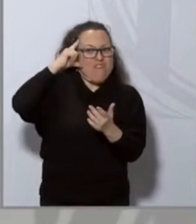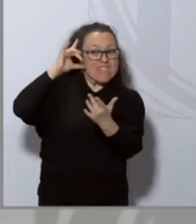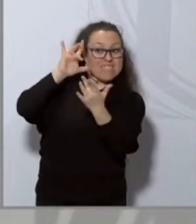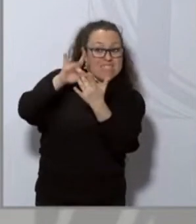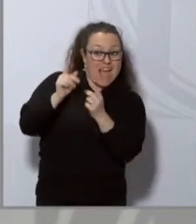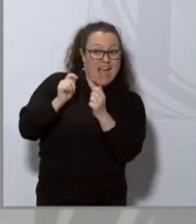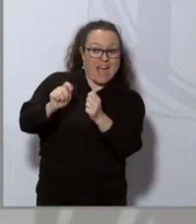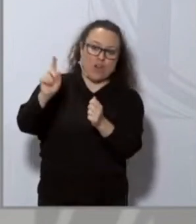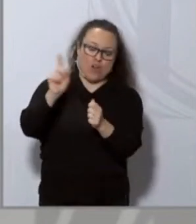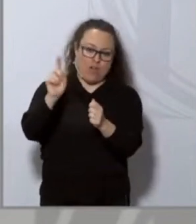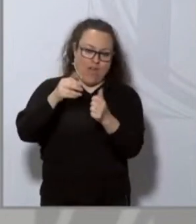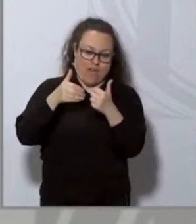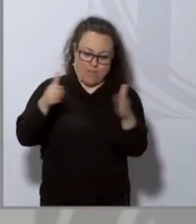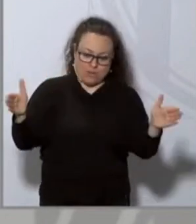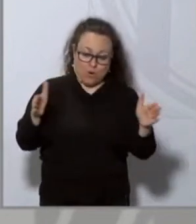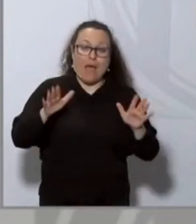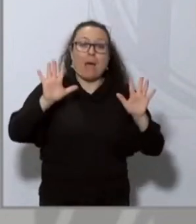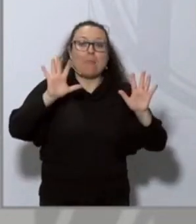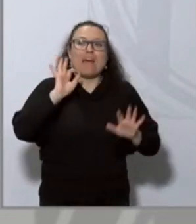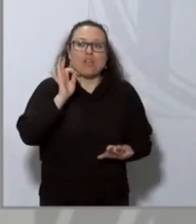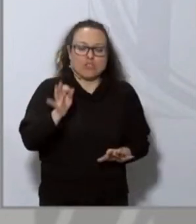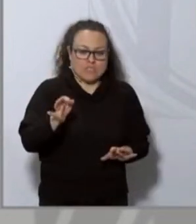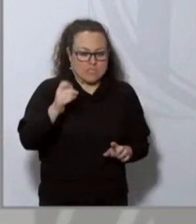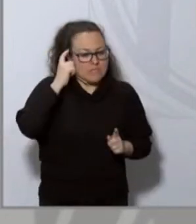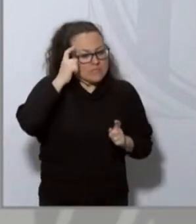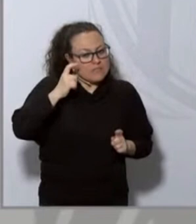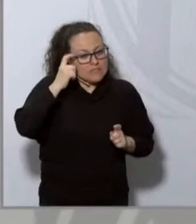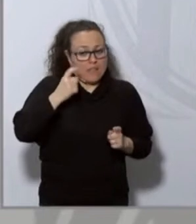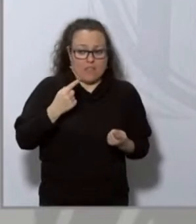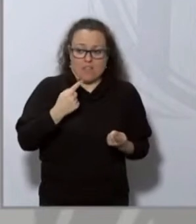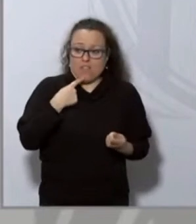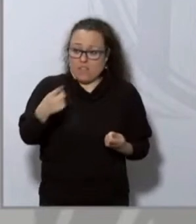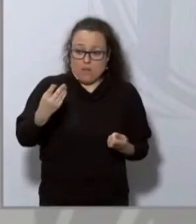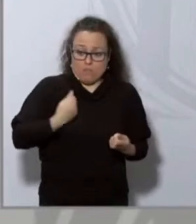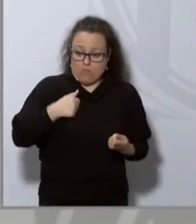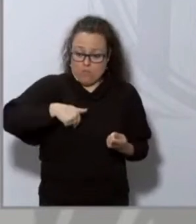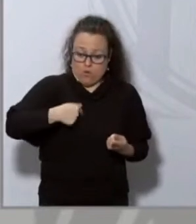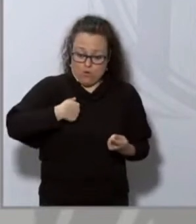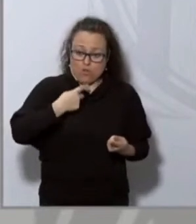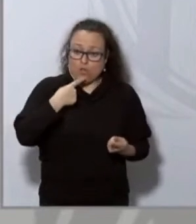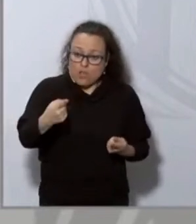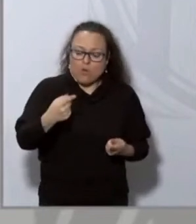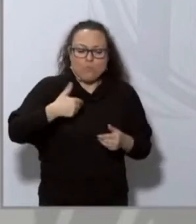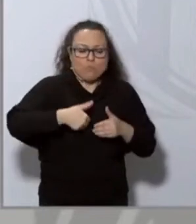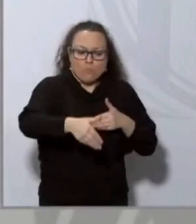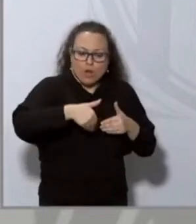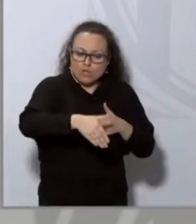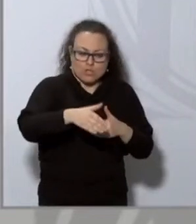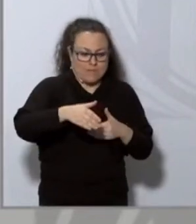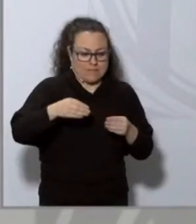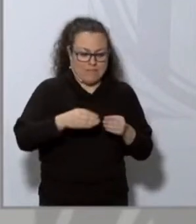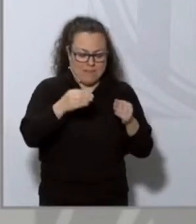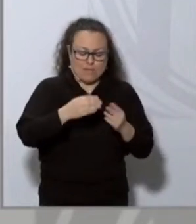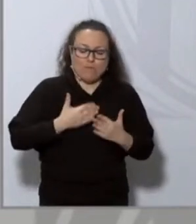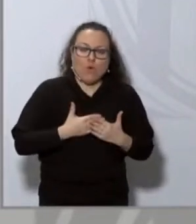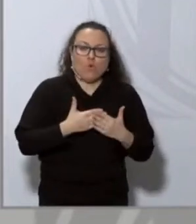concreta de reapertura pero sí se les va a trasladar lo que yo les estoy diciendo que la voluntad es que en las próximas